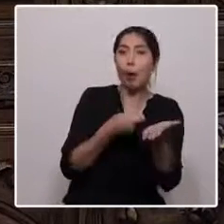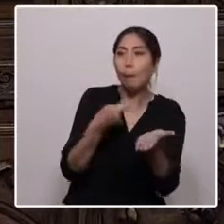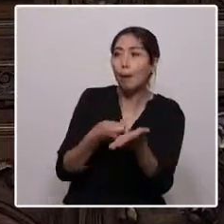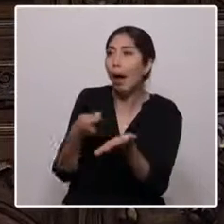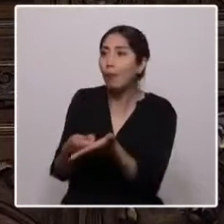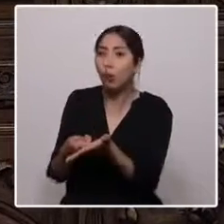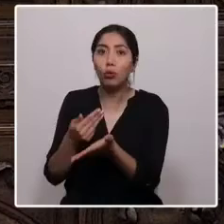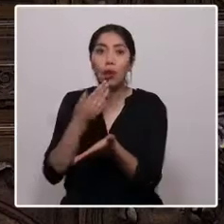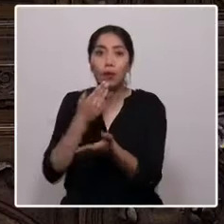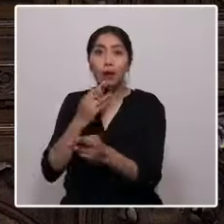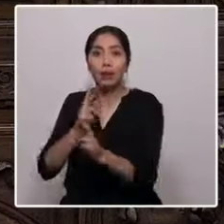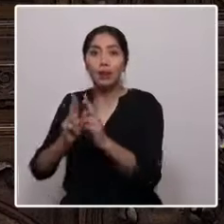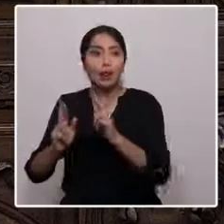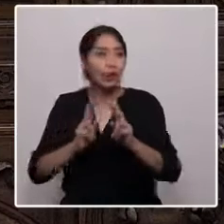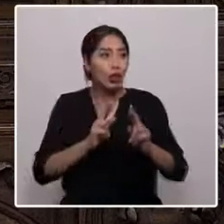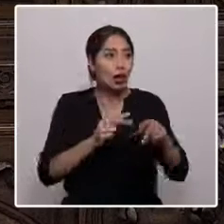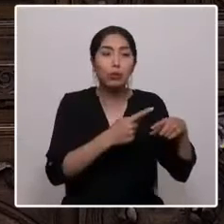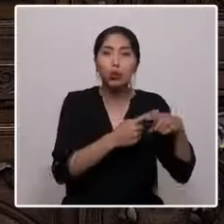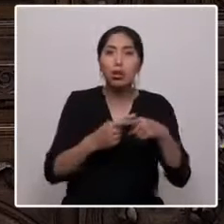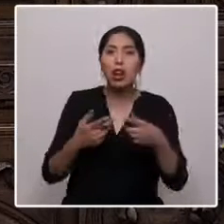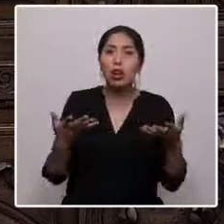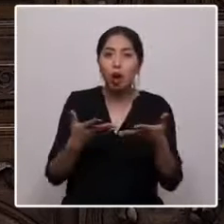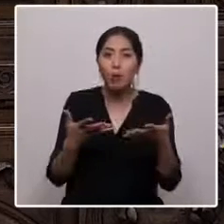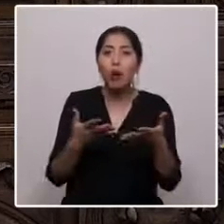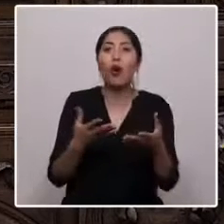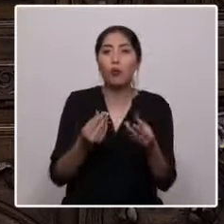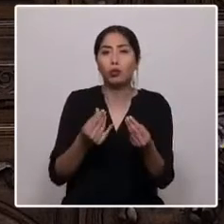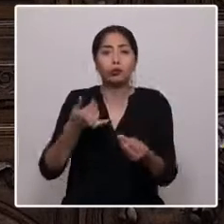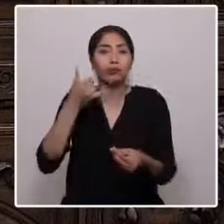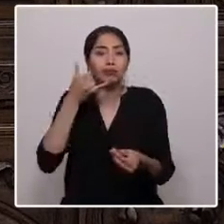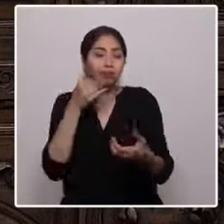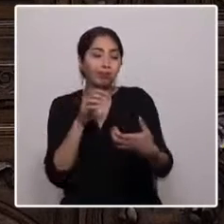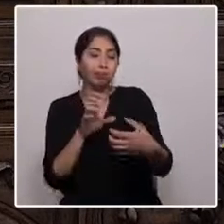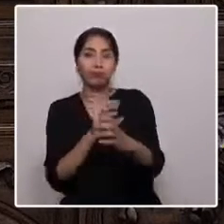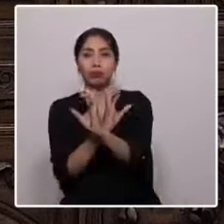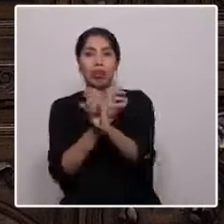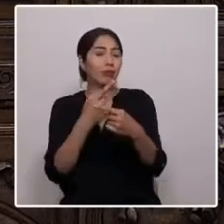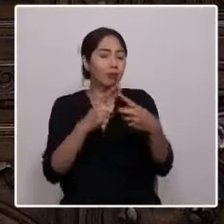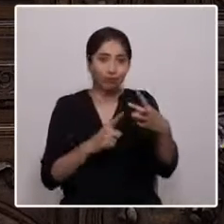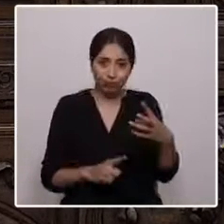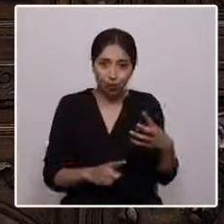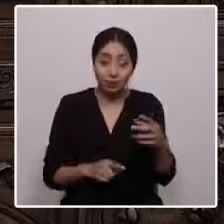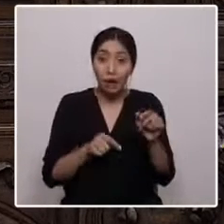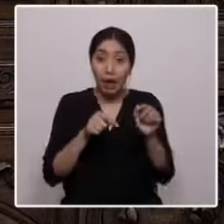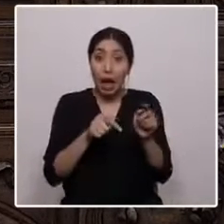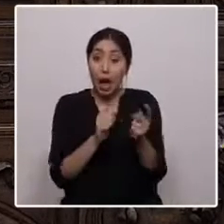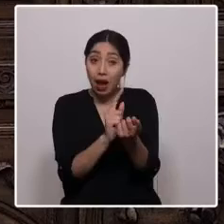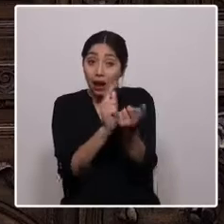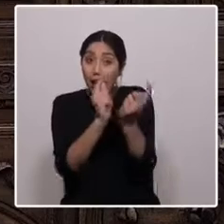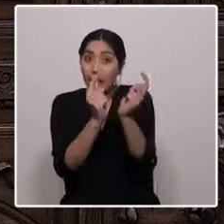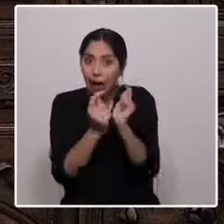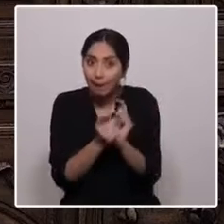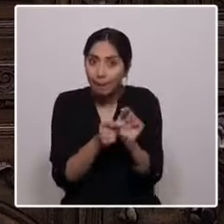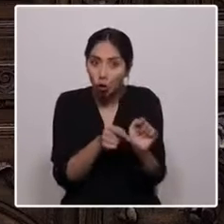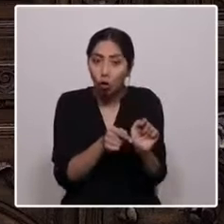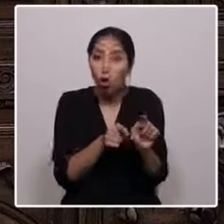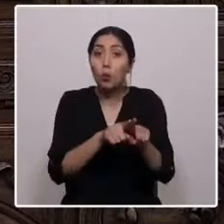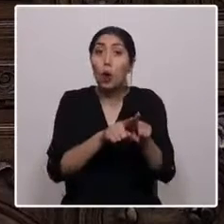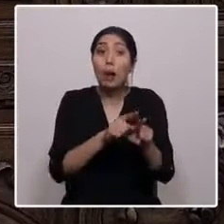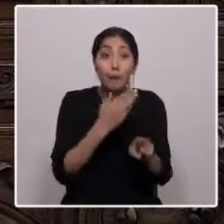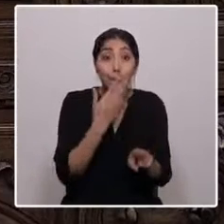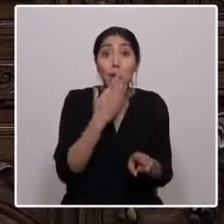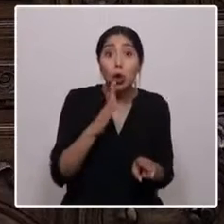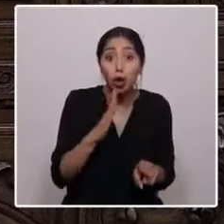nos relacionamos socialmente a través de muchos de estos dispositivos. Estos cambios, así como mejoras, nos han